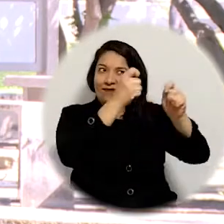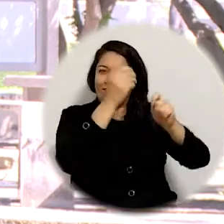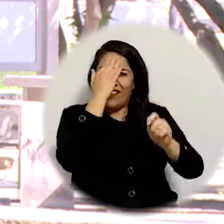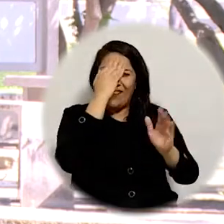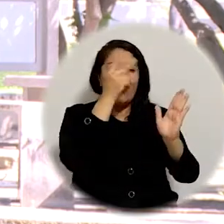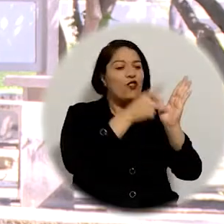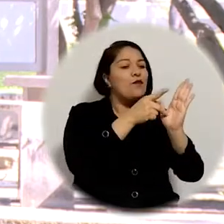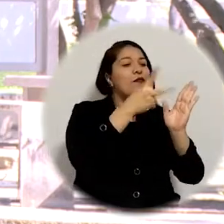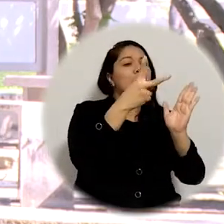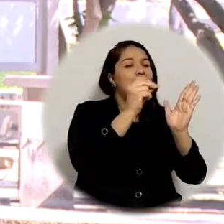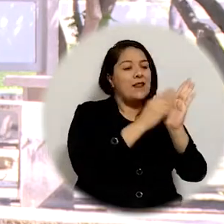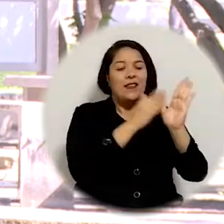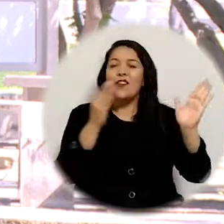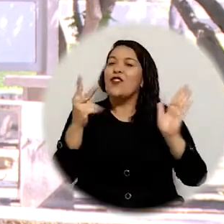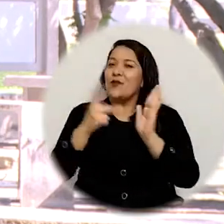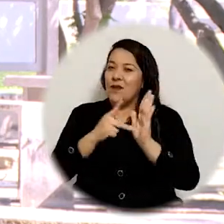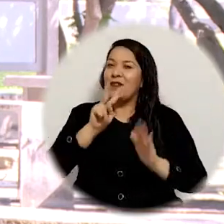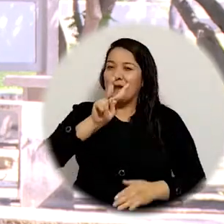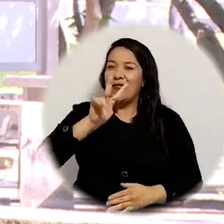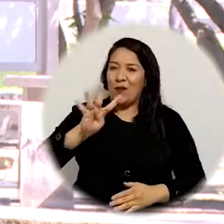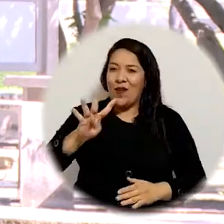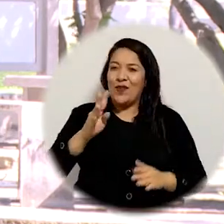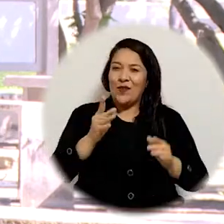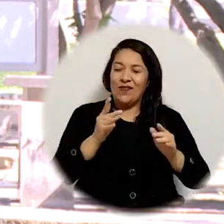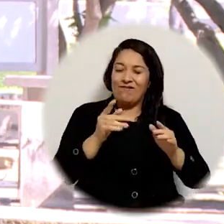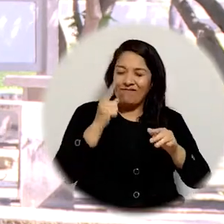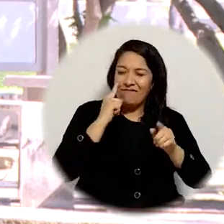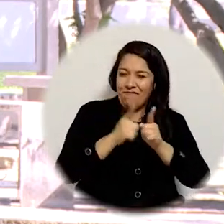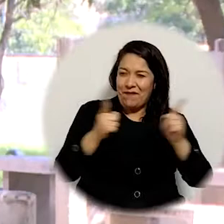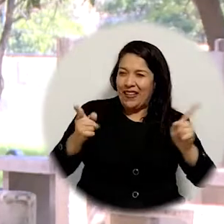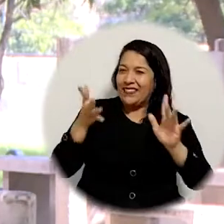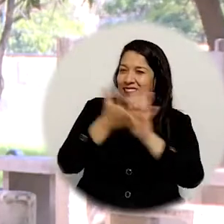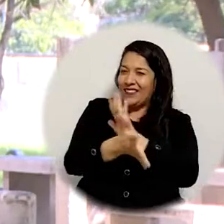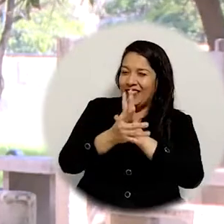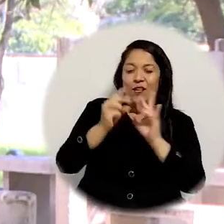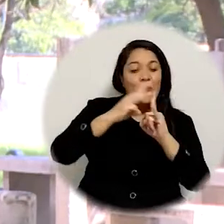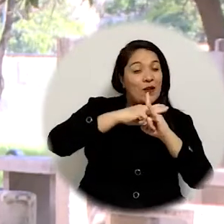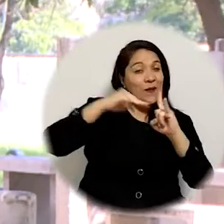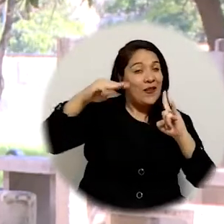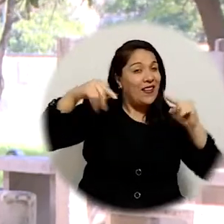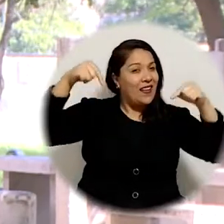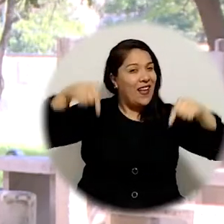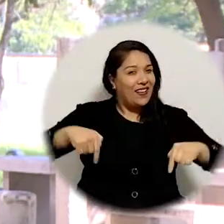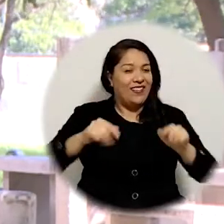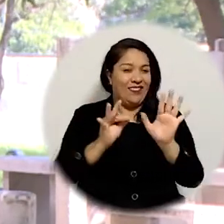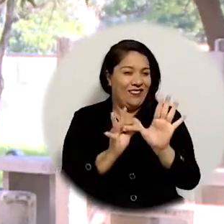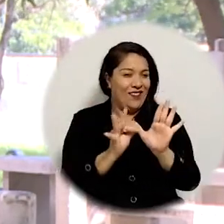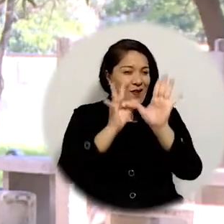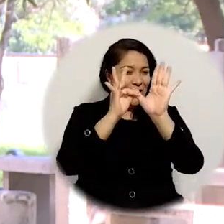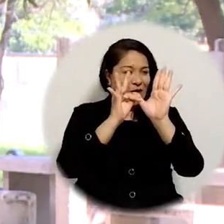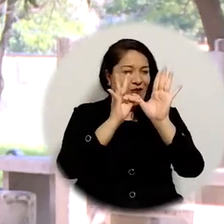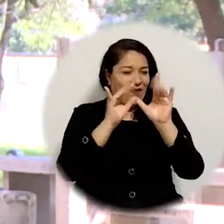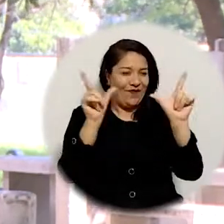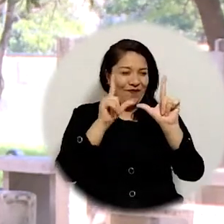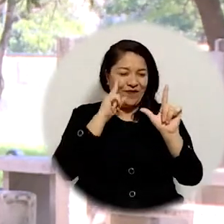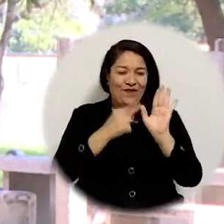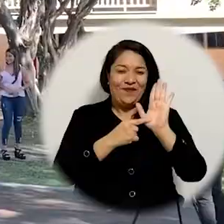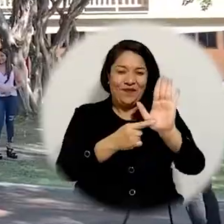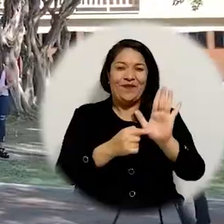Vera Salazar como rector de la Universidad del Magdalena para el periodo 2020-2024 Ya regresamos con más sobre Uni Magdalena aquí